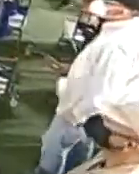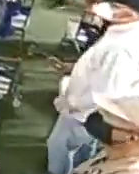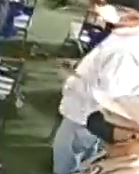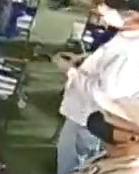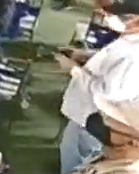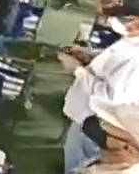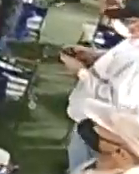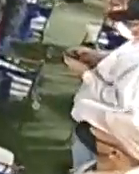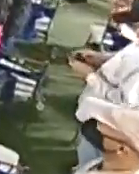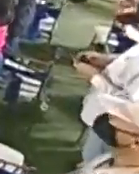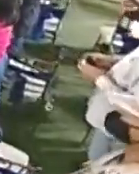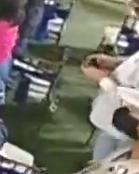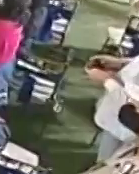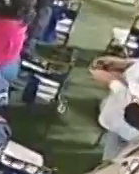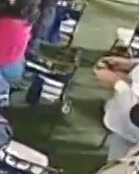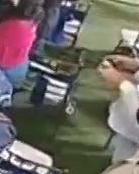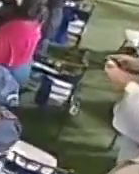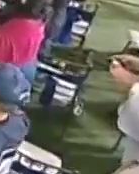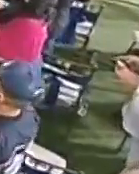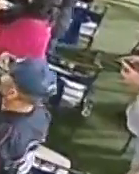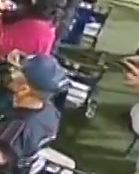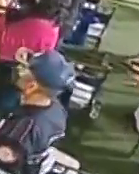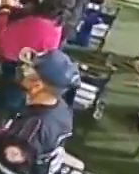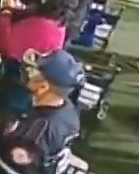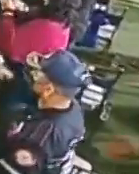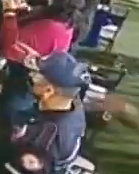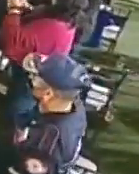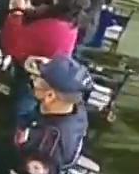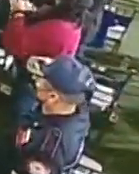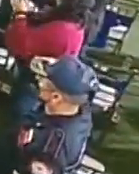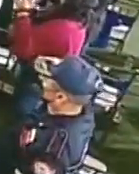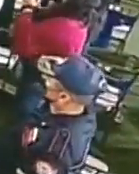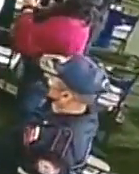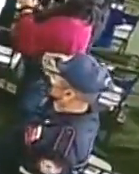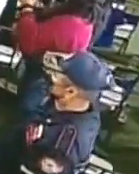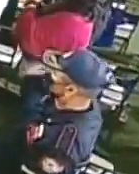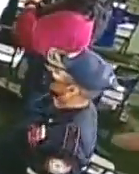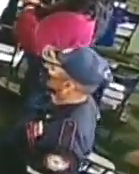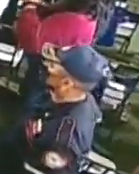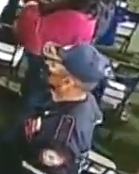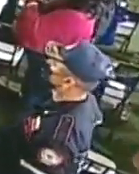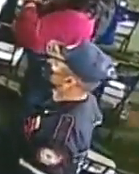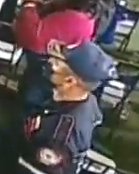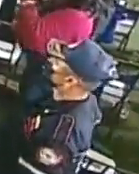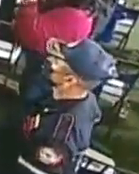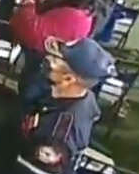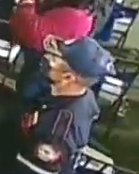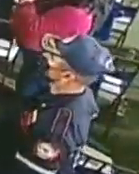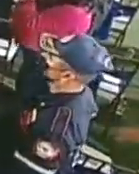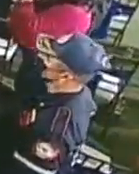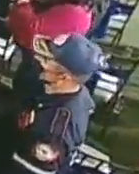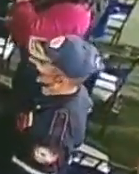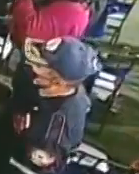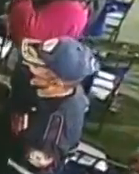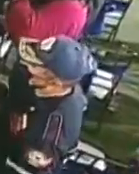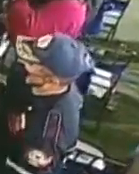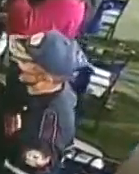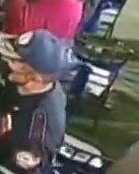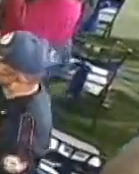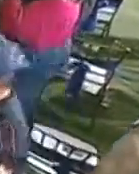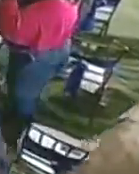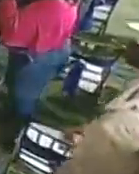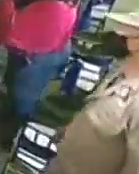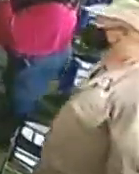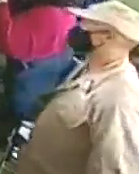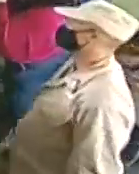constitucional, Nicolás Maduro, ha pedido, un aporte mensual, de este observatorio, así como también, la creación,